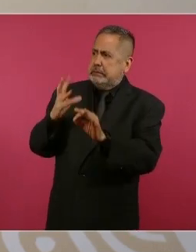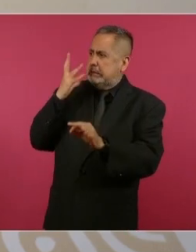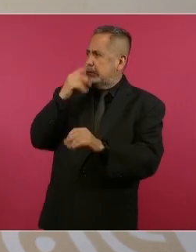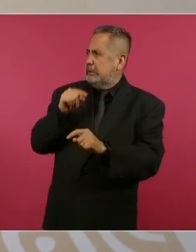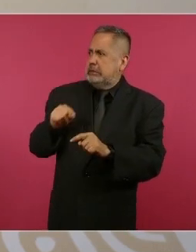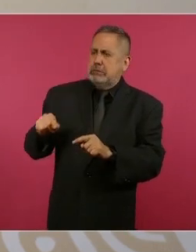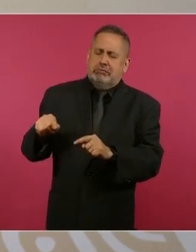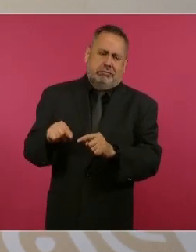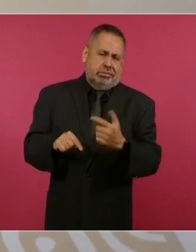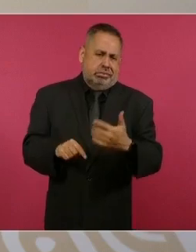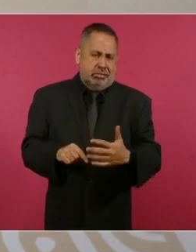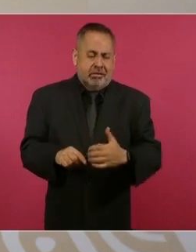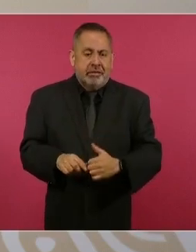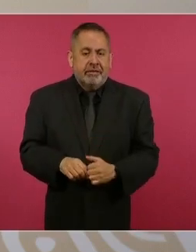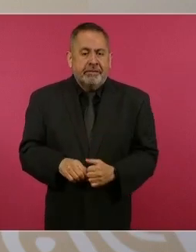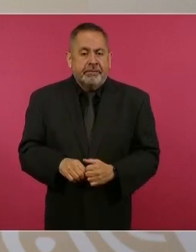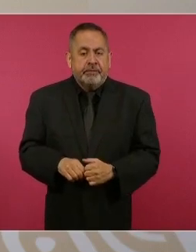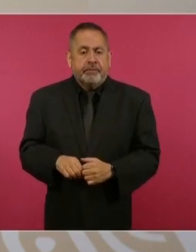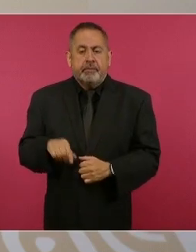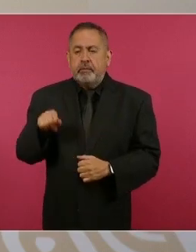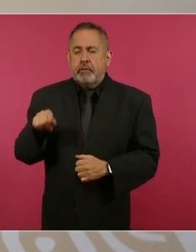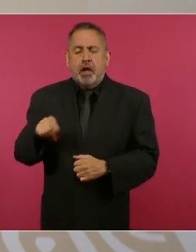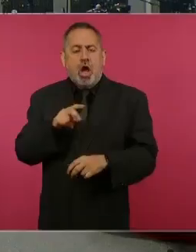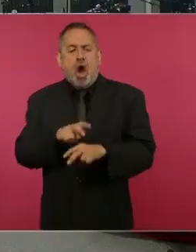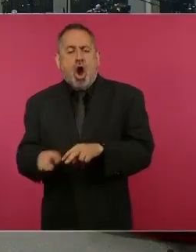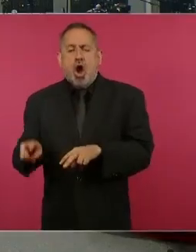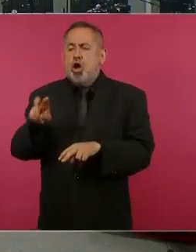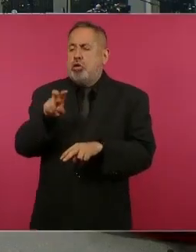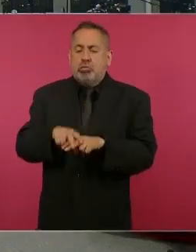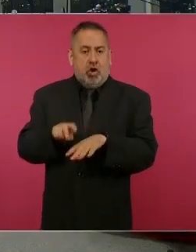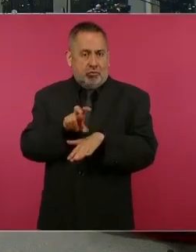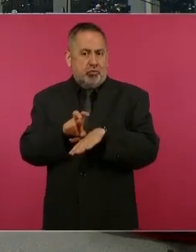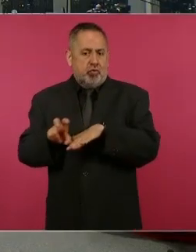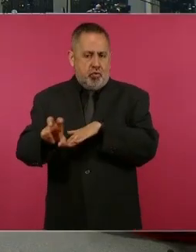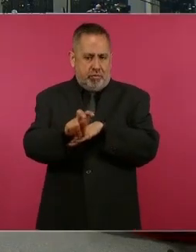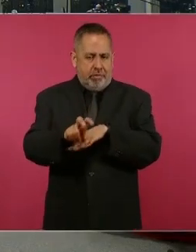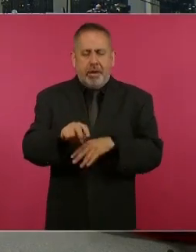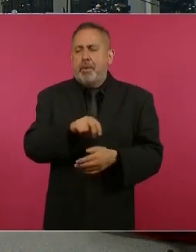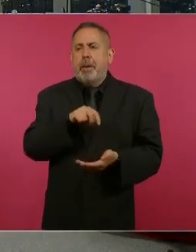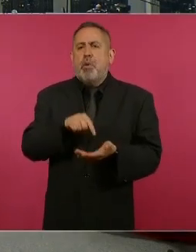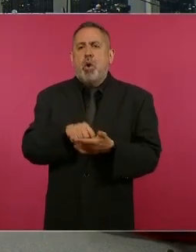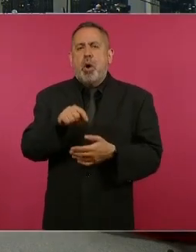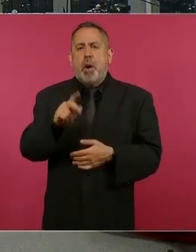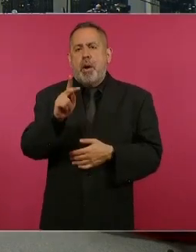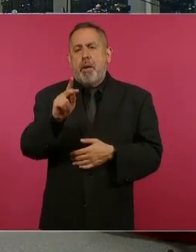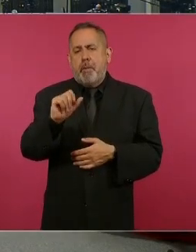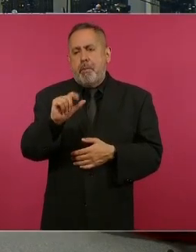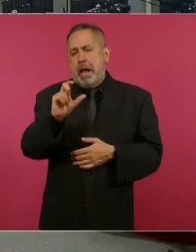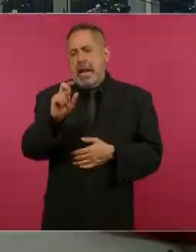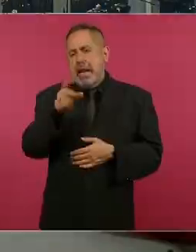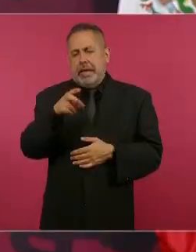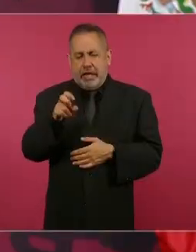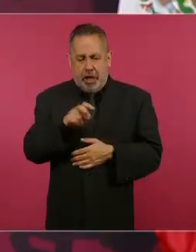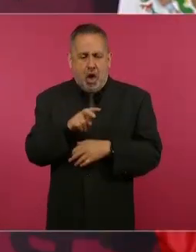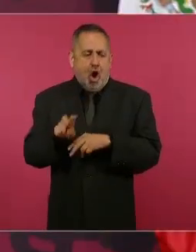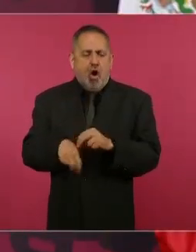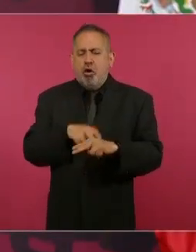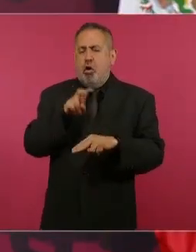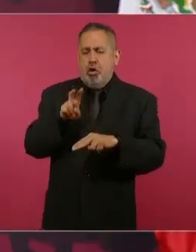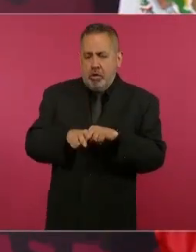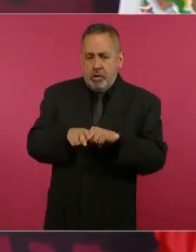El que tome uno el tren en Palenque y que